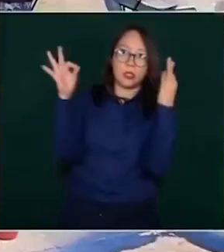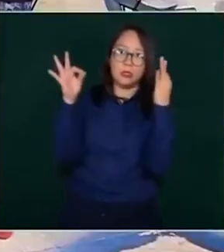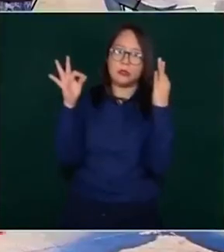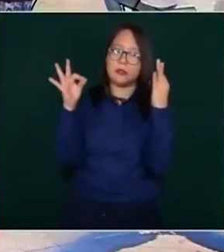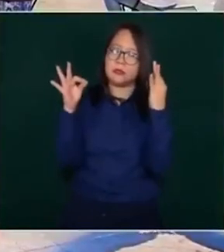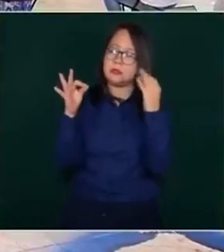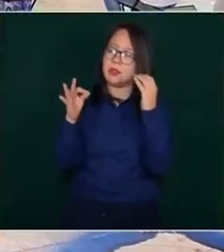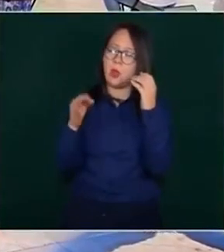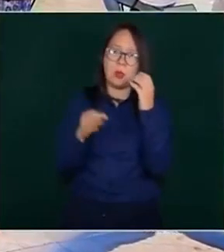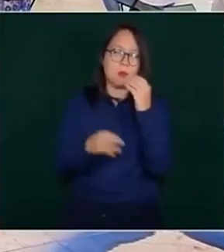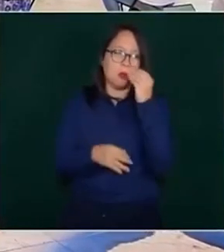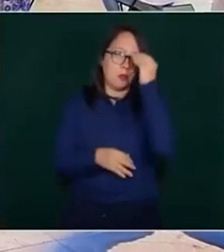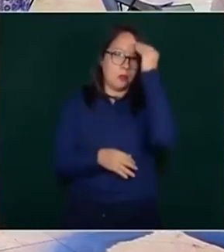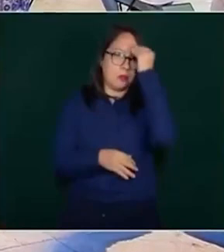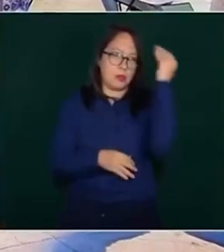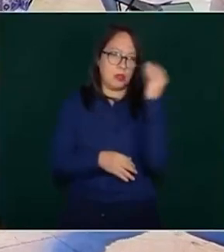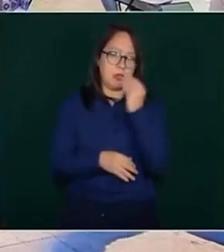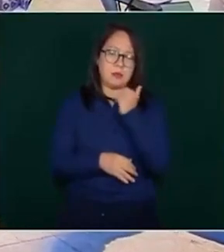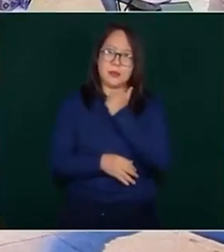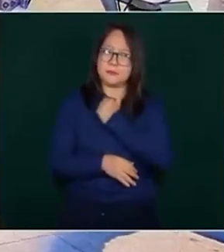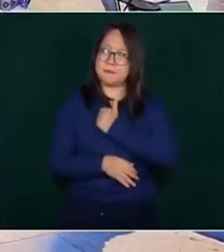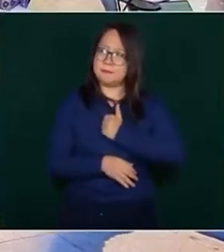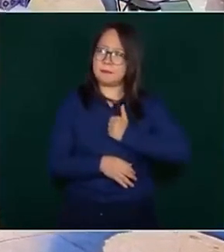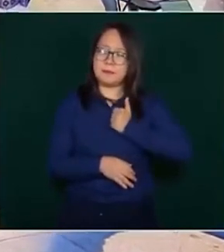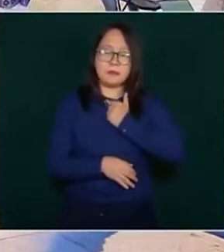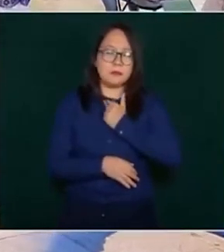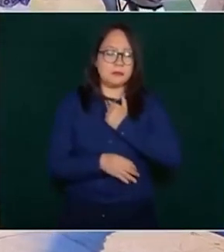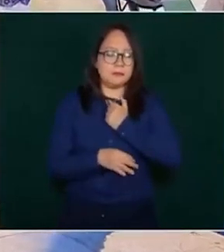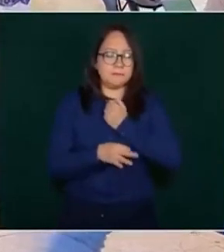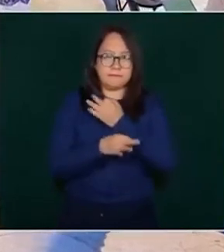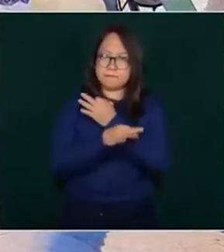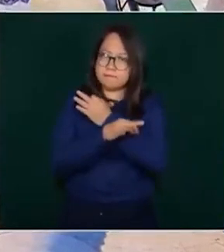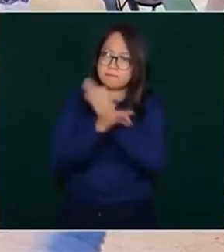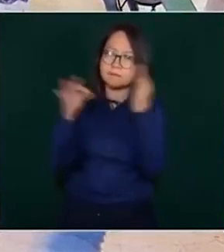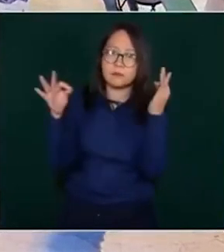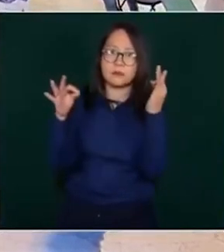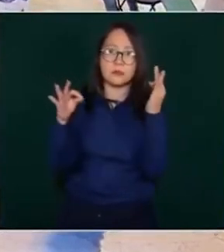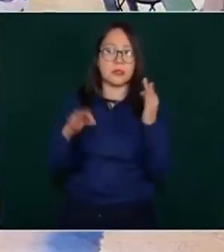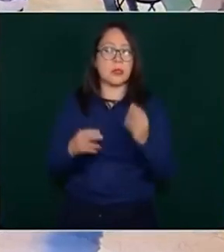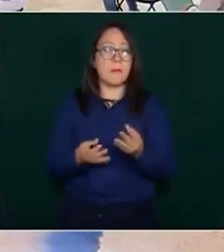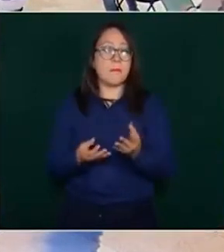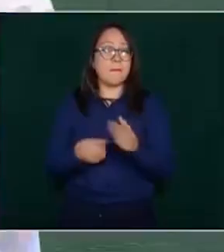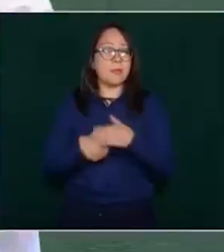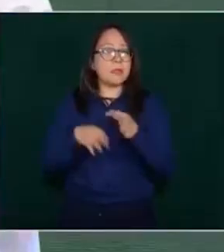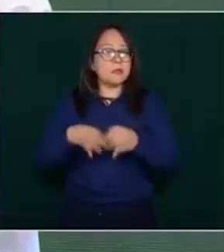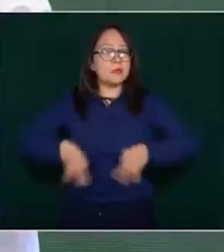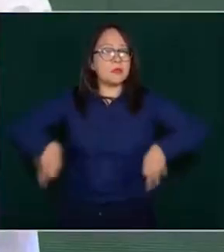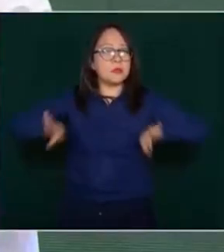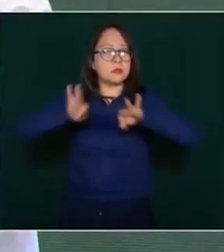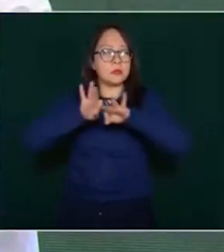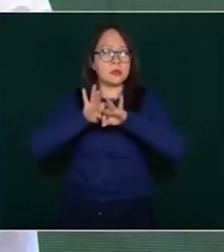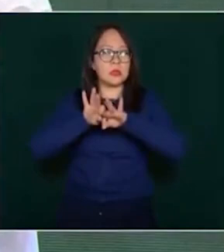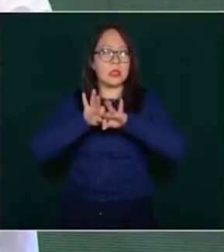la actuación del gobierno.